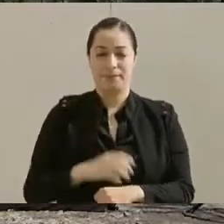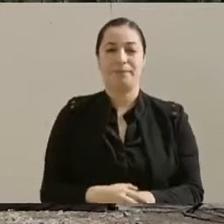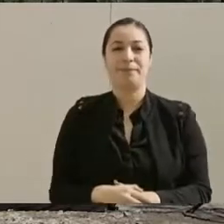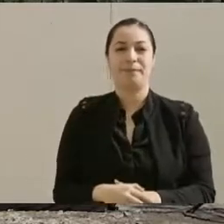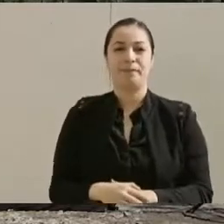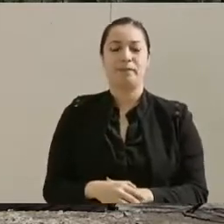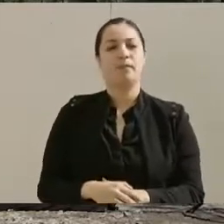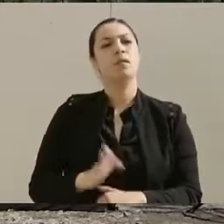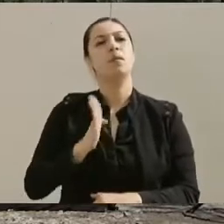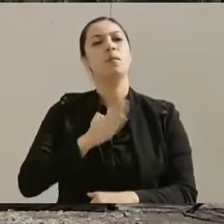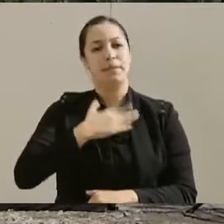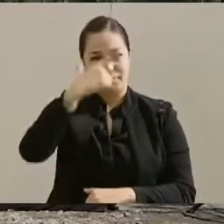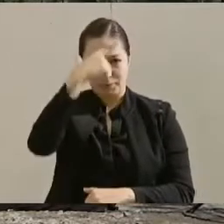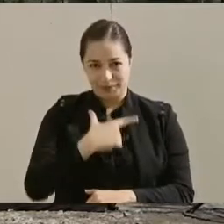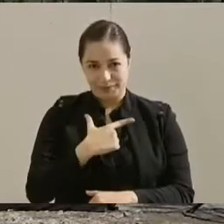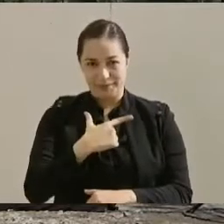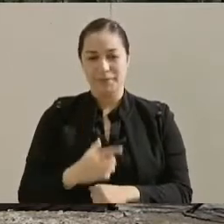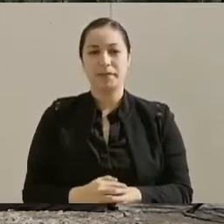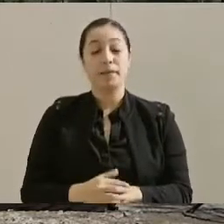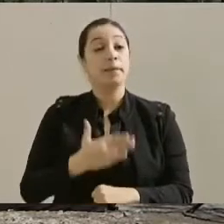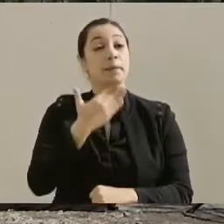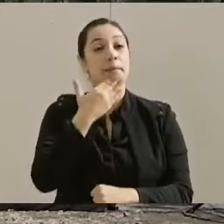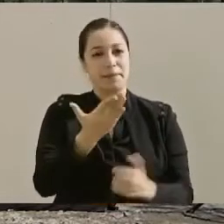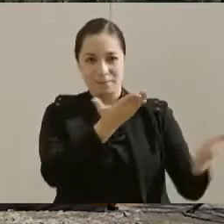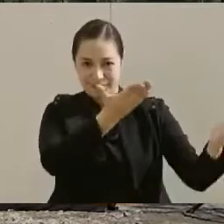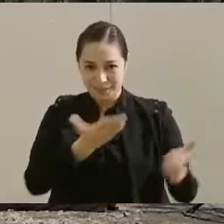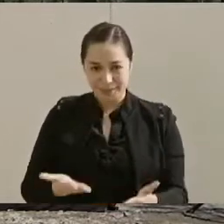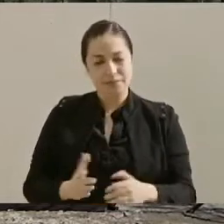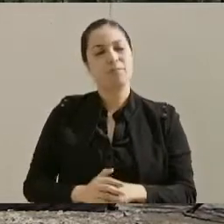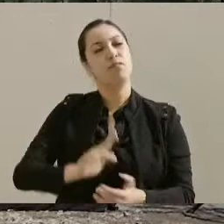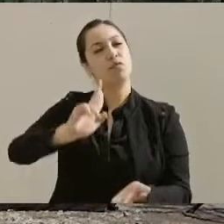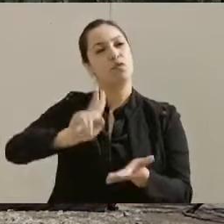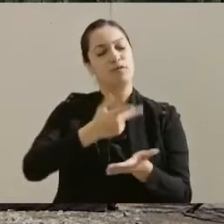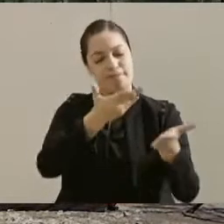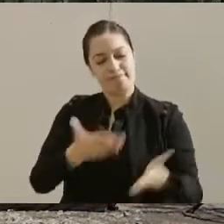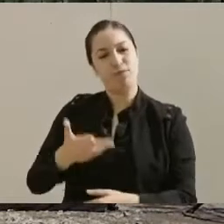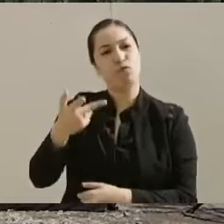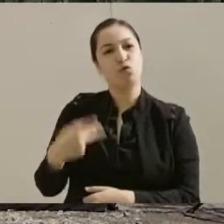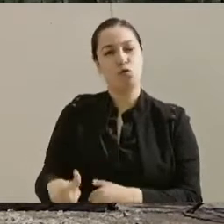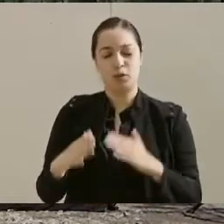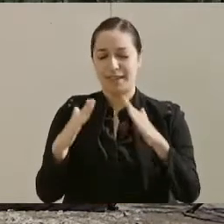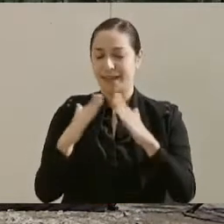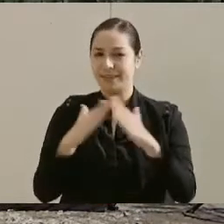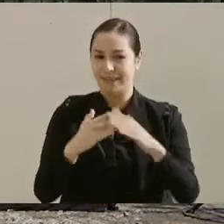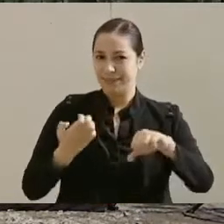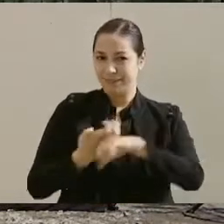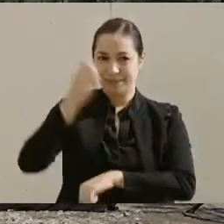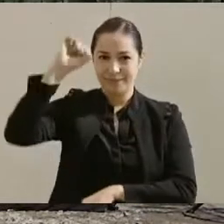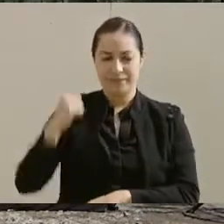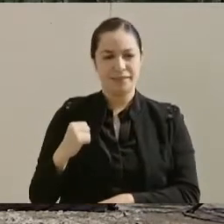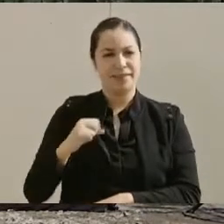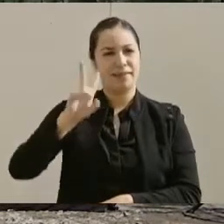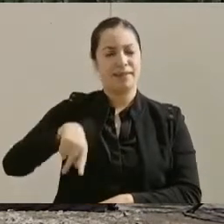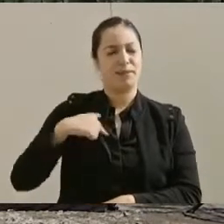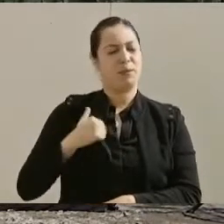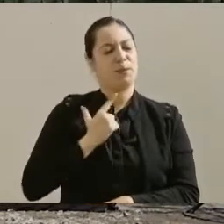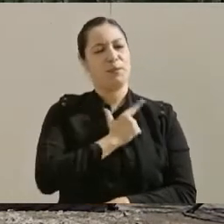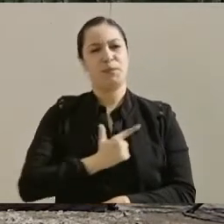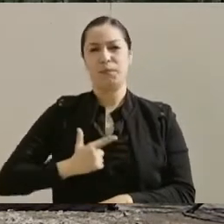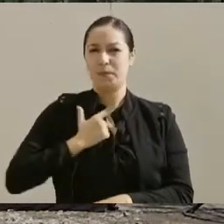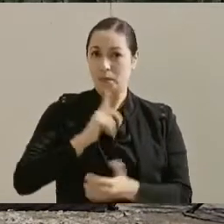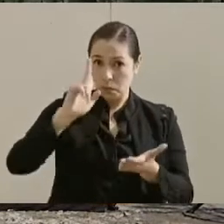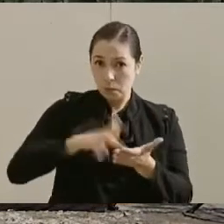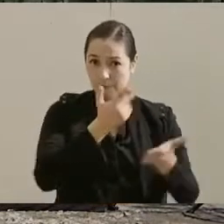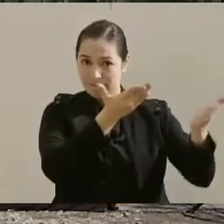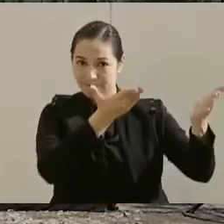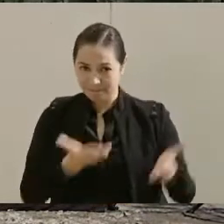Muy buenas noches. Bienvenido nuevamente a su tierra, a su casa, a Sinaloa. Nos da enorme gusto volverlo a tener aquí.